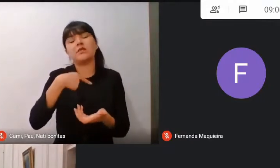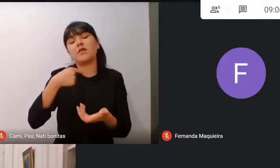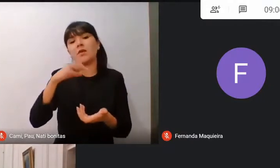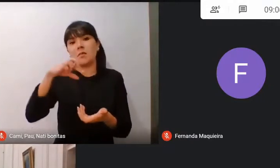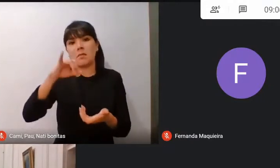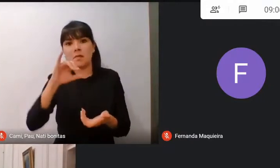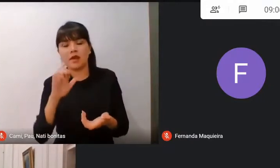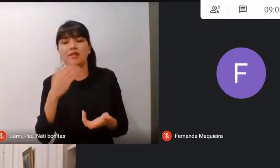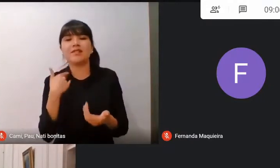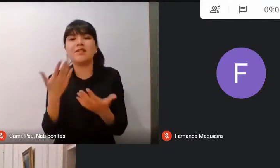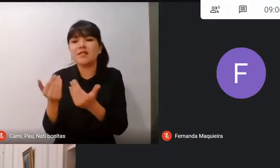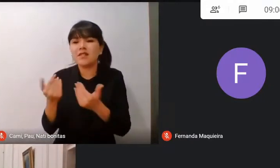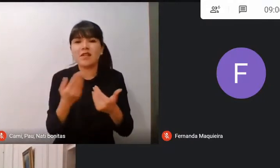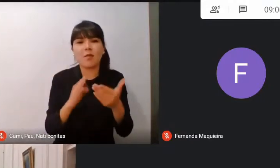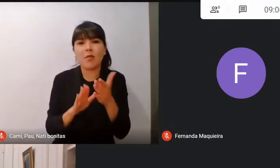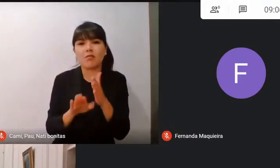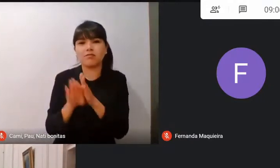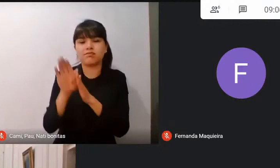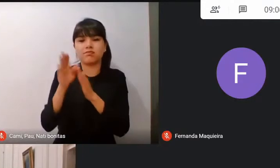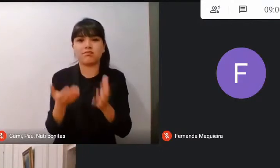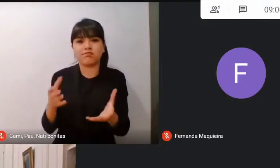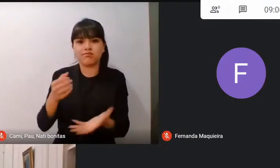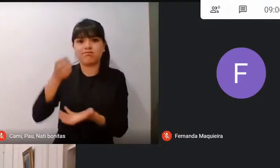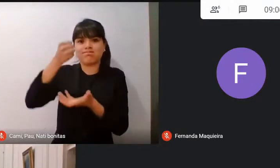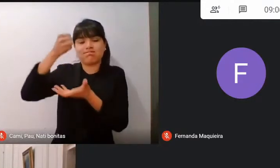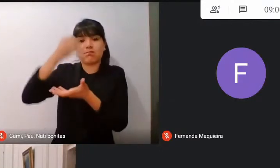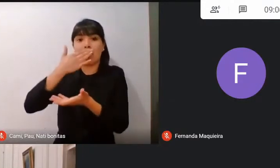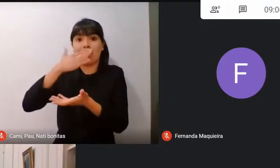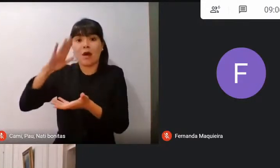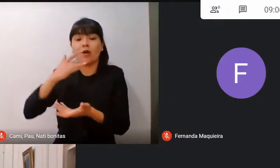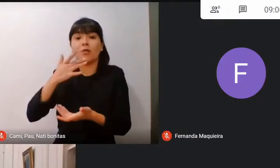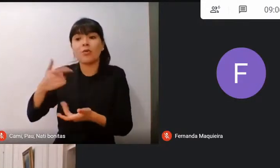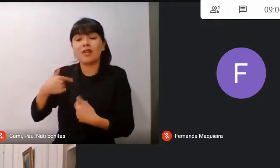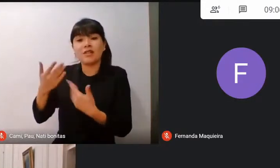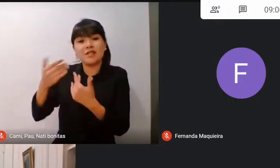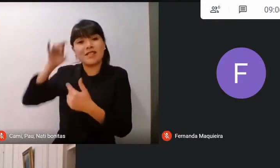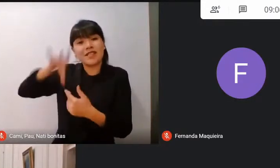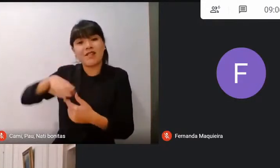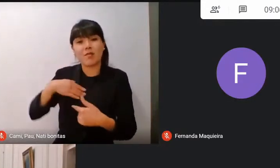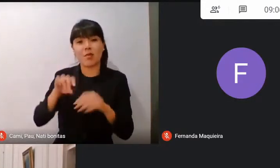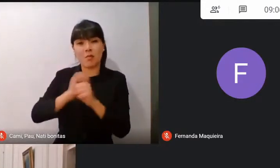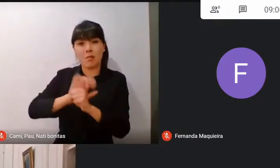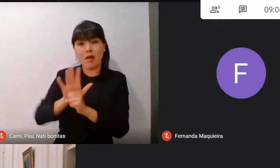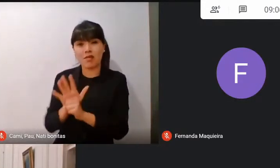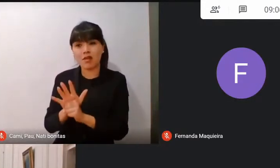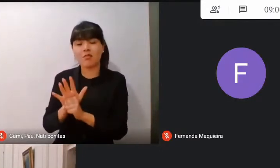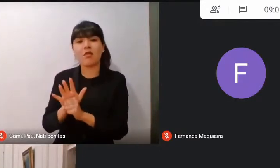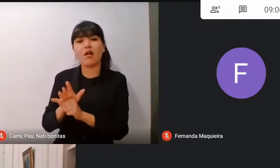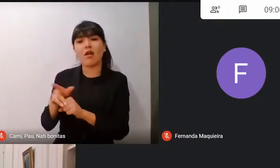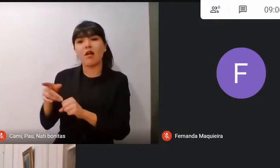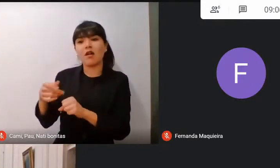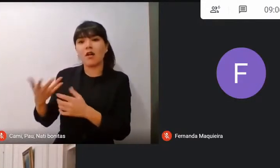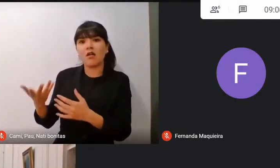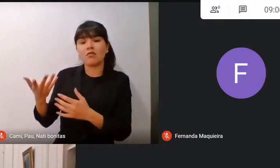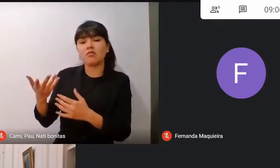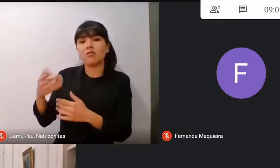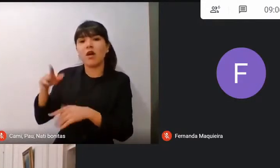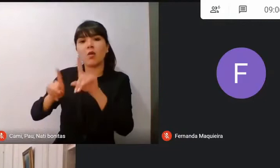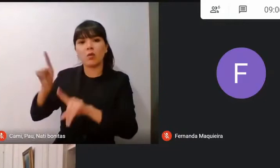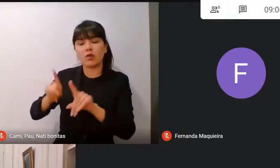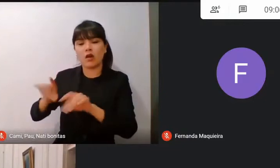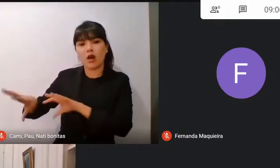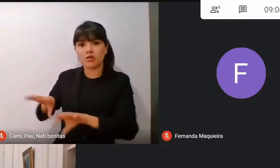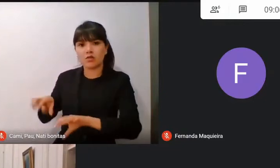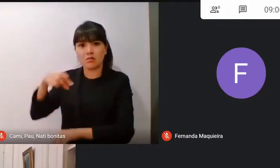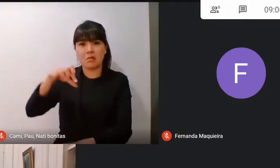simplificando los procesos, porque sabemos que en pandemia los exámenes que requiere el PIE no son tan fáciles de realizar. Así